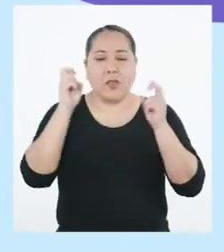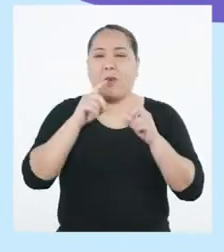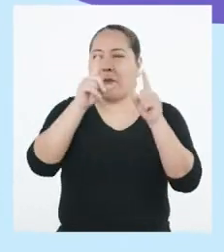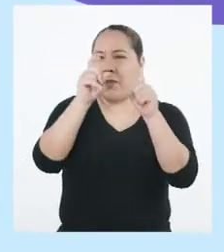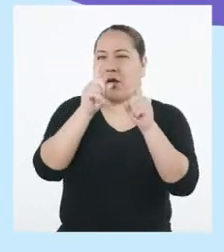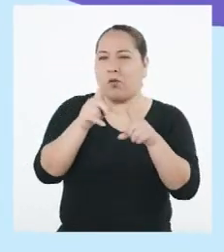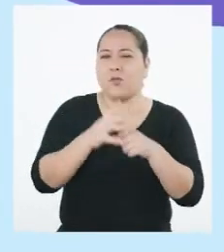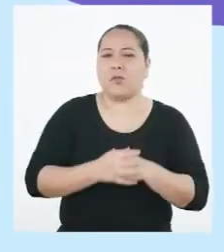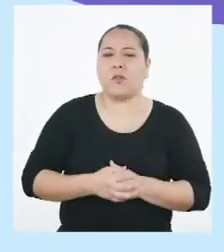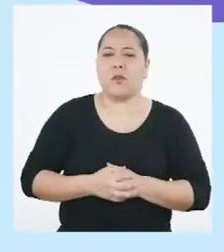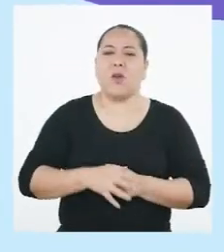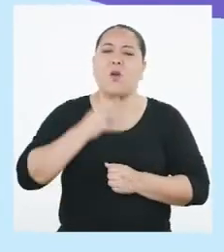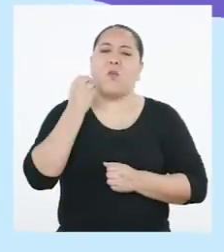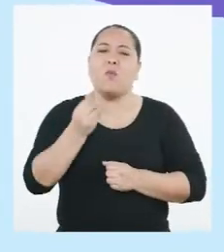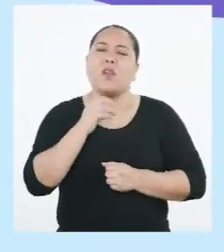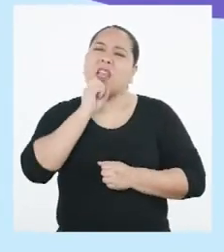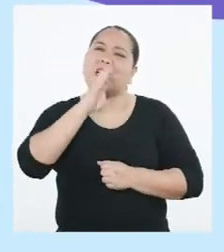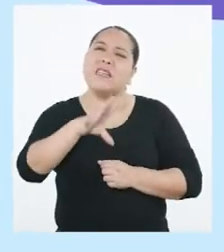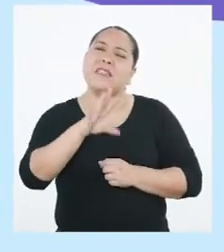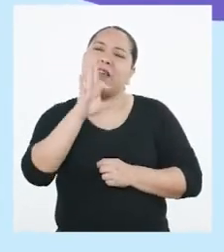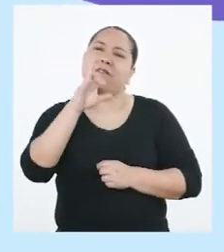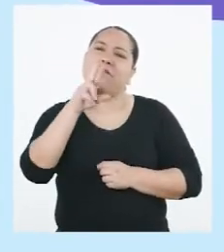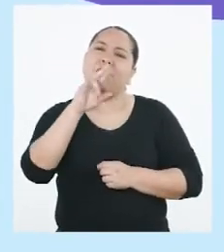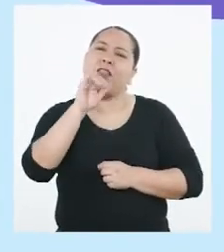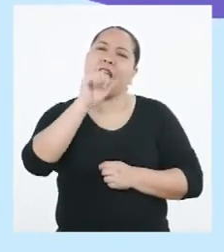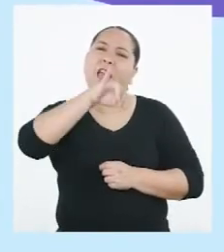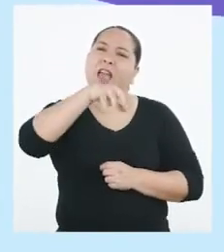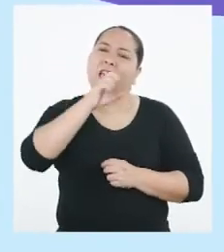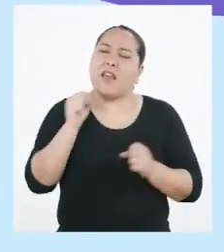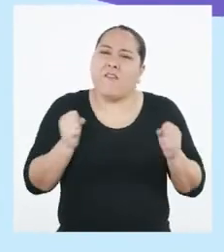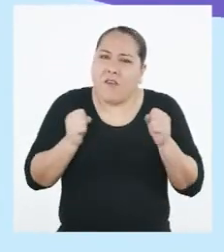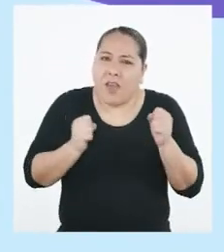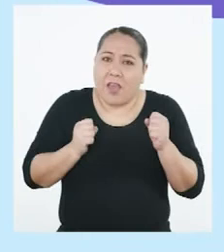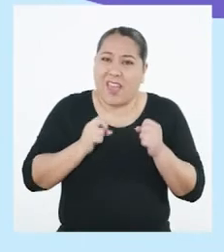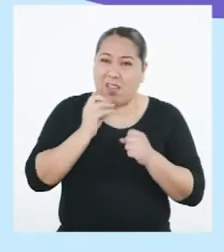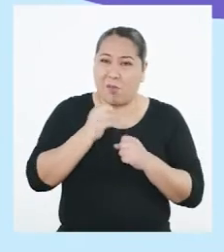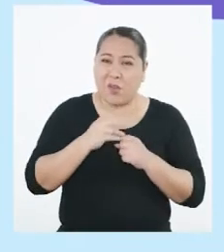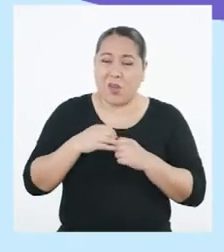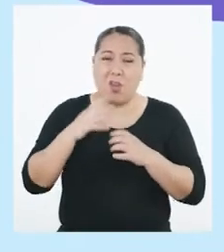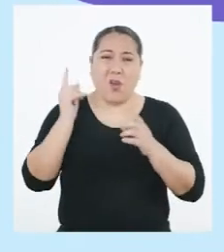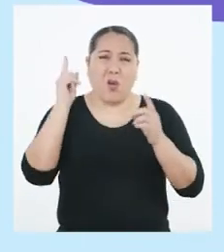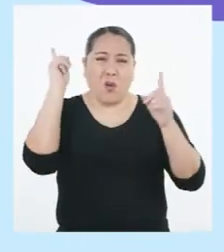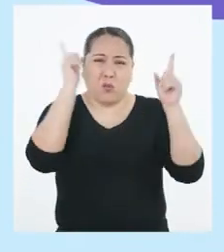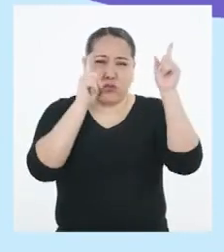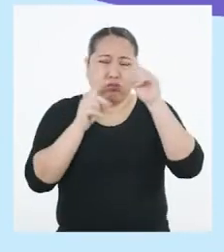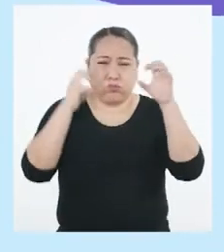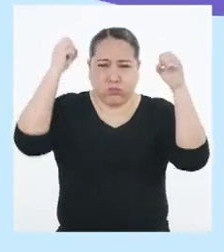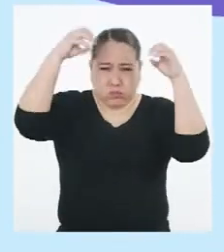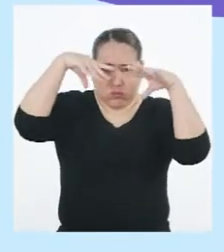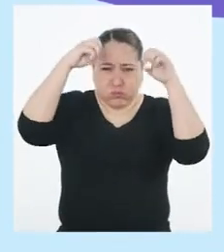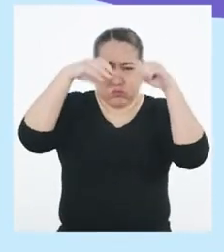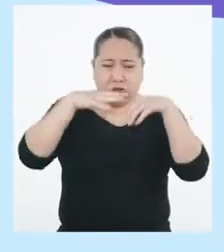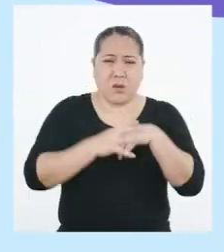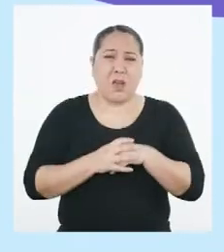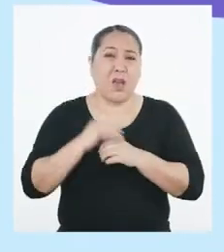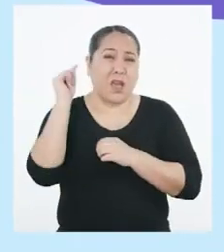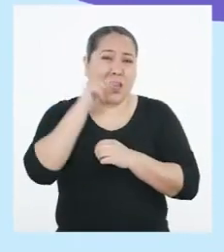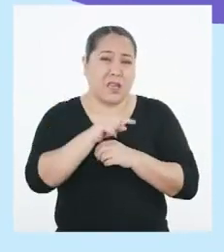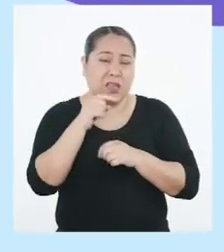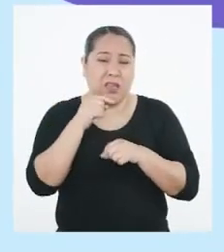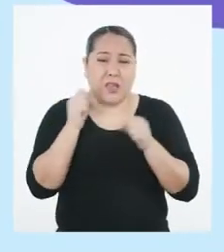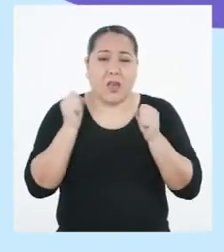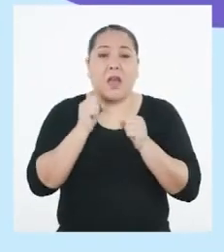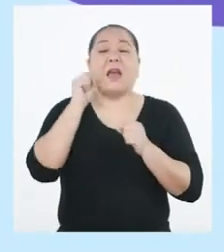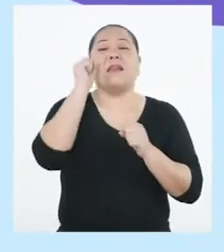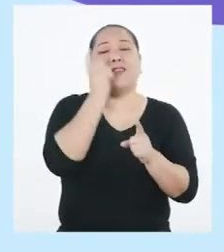Una pregunta. ¿Por qué les llaman friaje? ¿Es por las tormentas que sufre la Amazonía durante el otoño y el invierno?